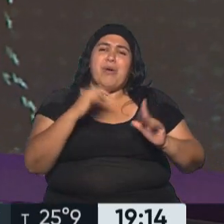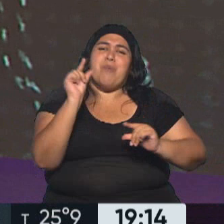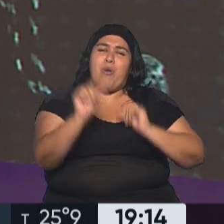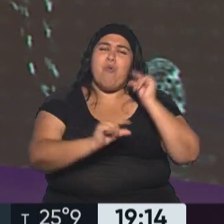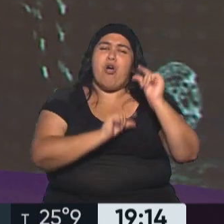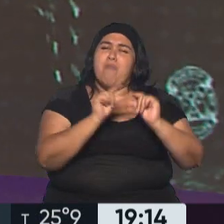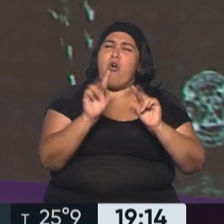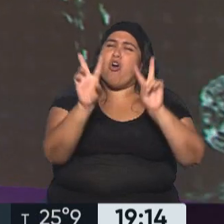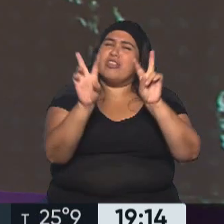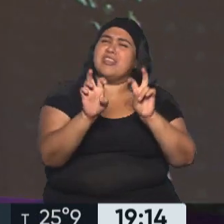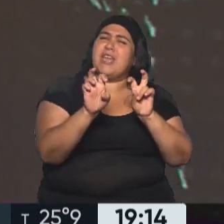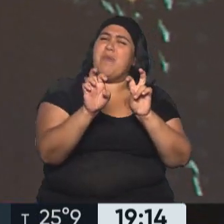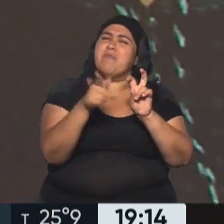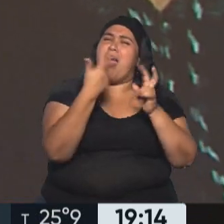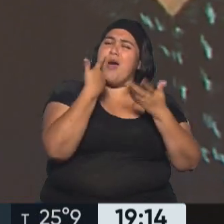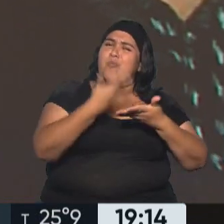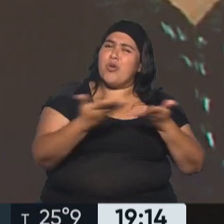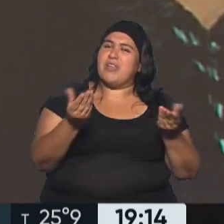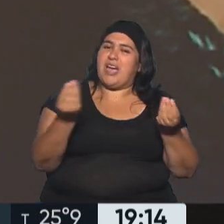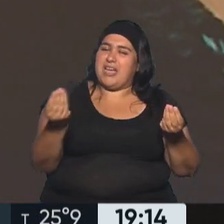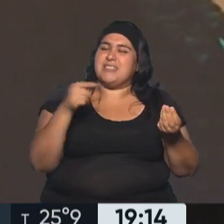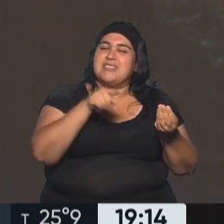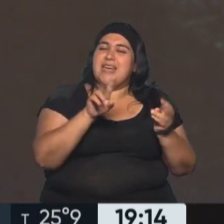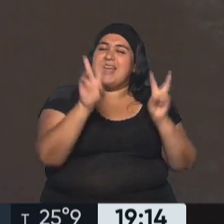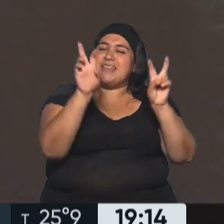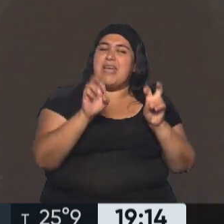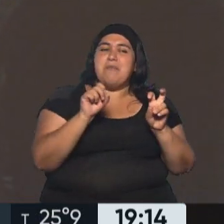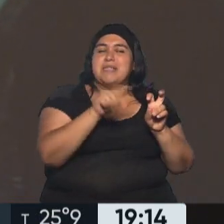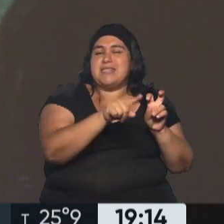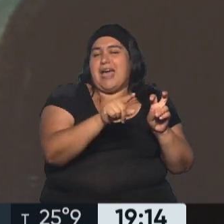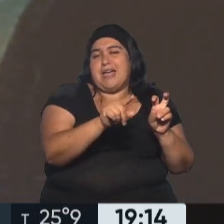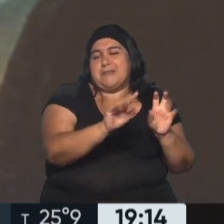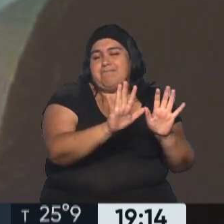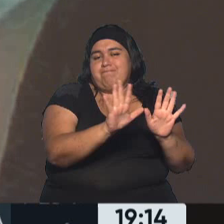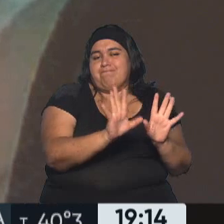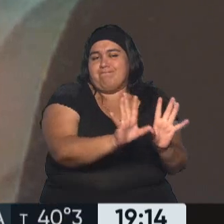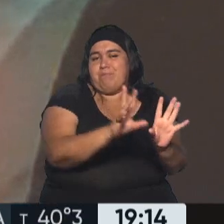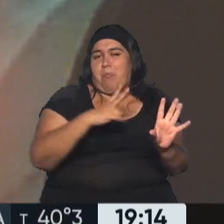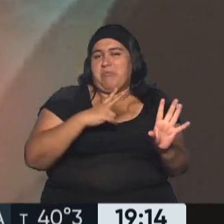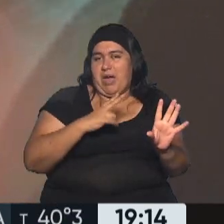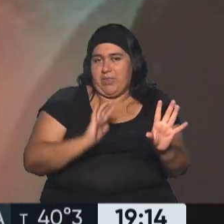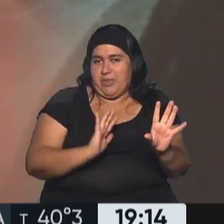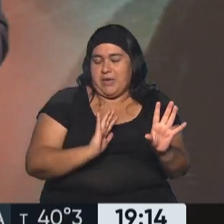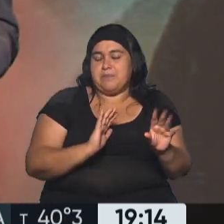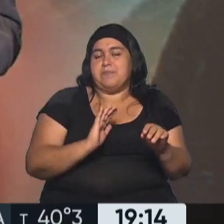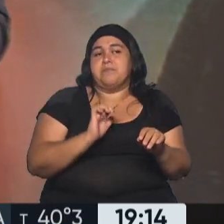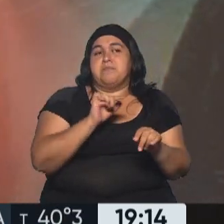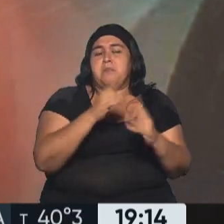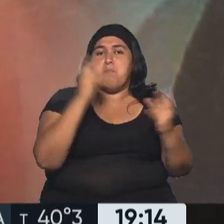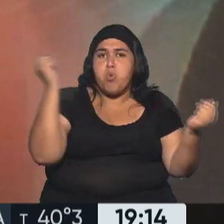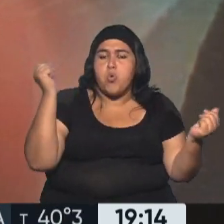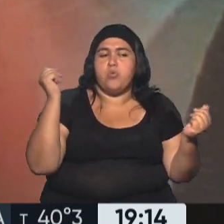este tema, porque ya ingresa en el índole de una situación privada. No hubo delito, desapareció,